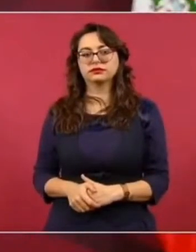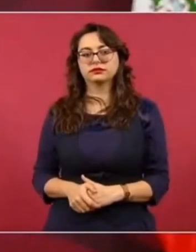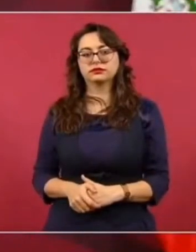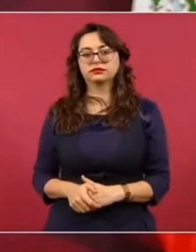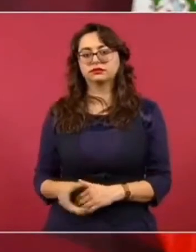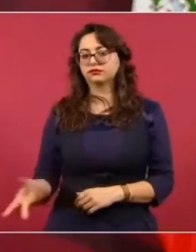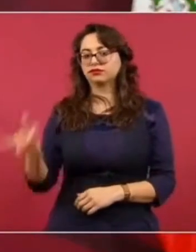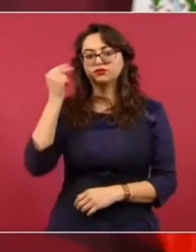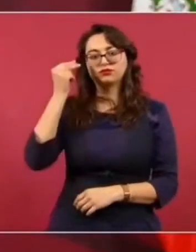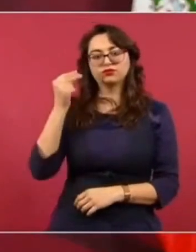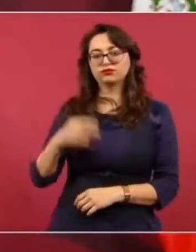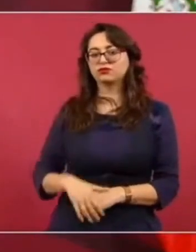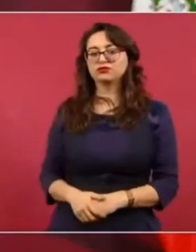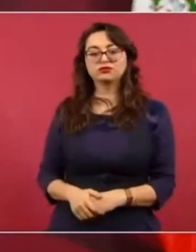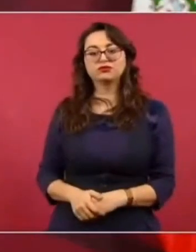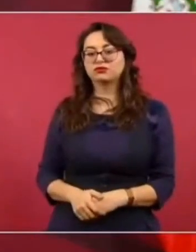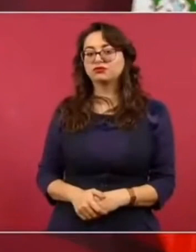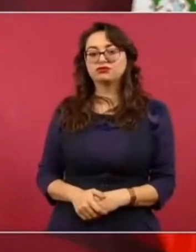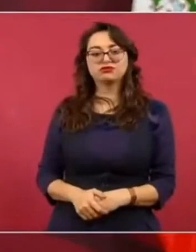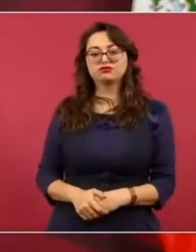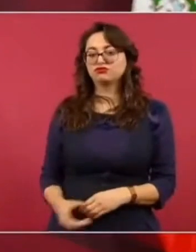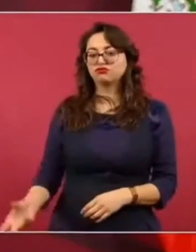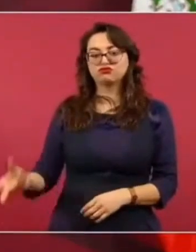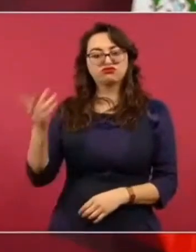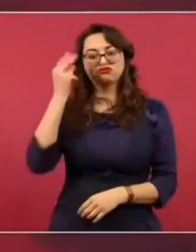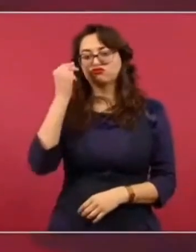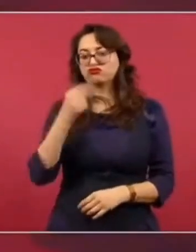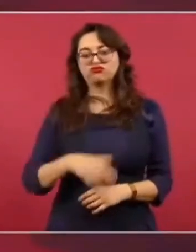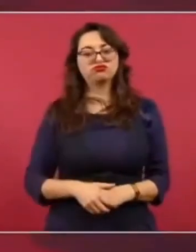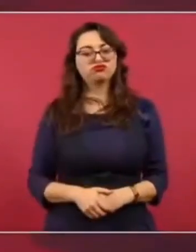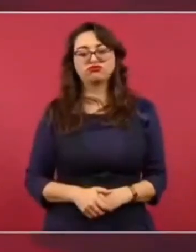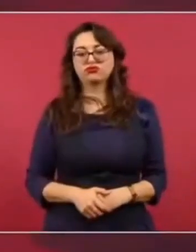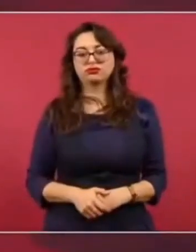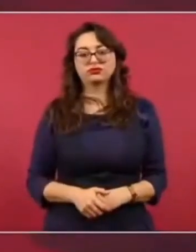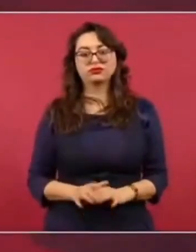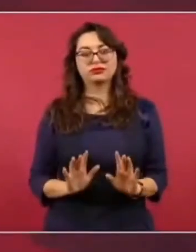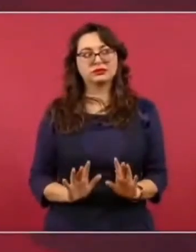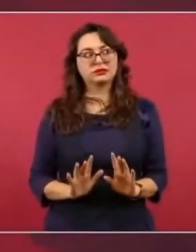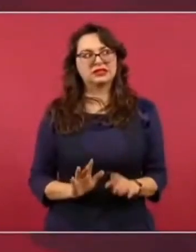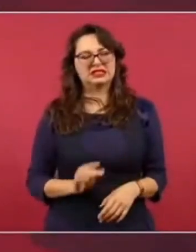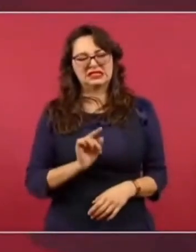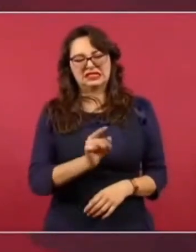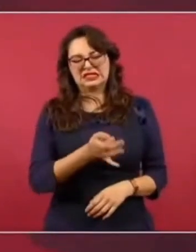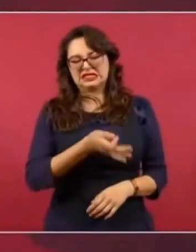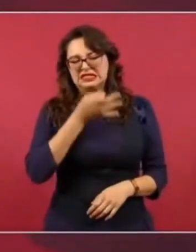No, tampoco. Están esperando que yo me vaya.